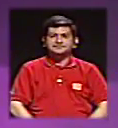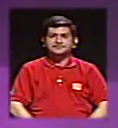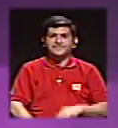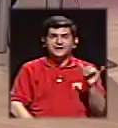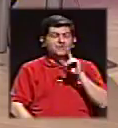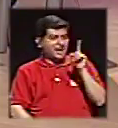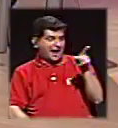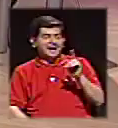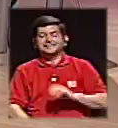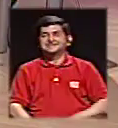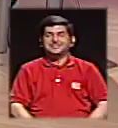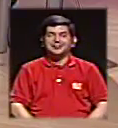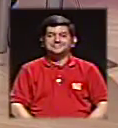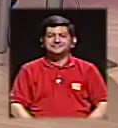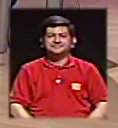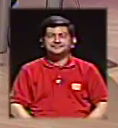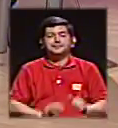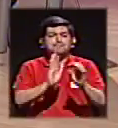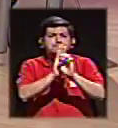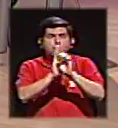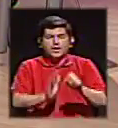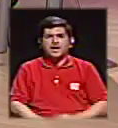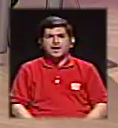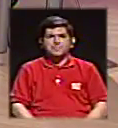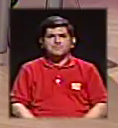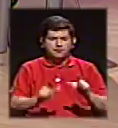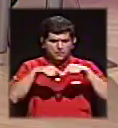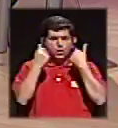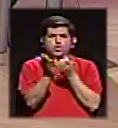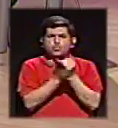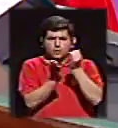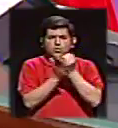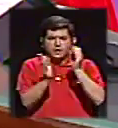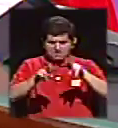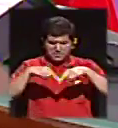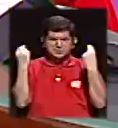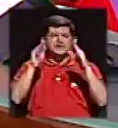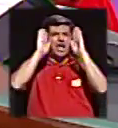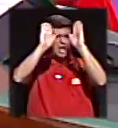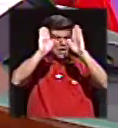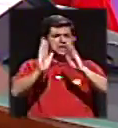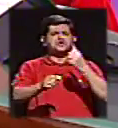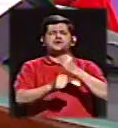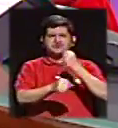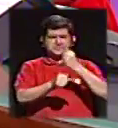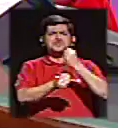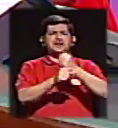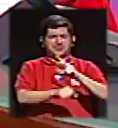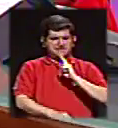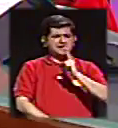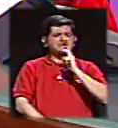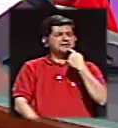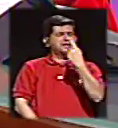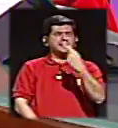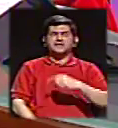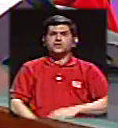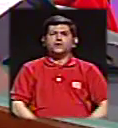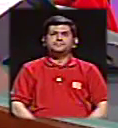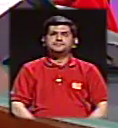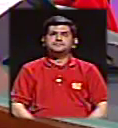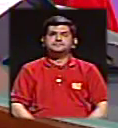Y yo también. Claro, a gente, digamos, la Unidad de Investigación de la Nación ha hecho extraordinarios trabajos, sinceramente se lo digo.